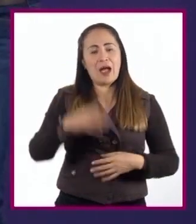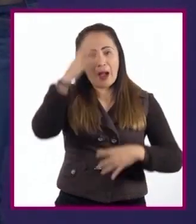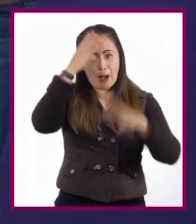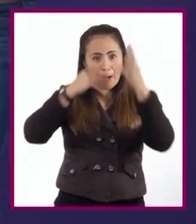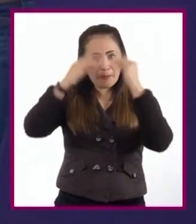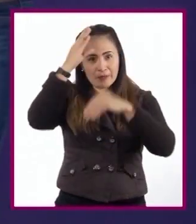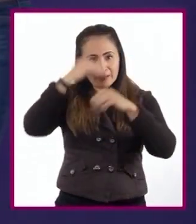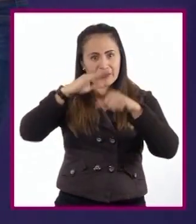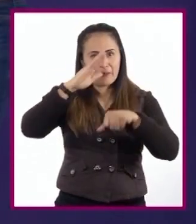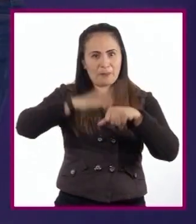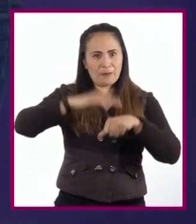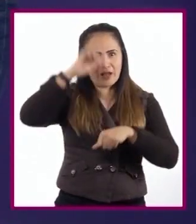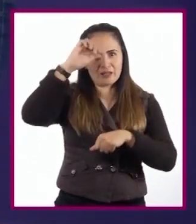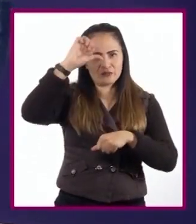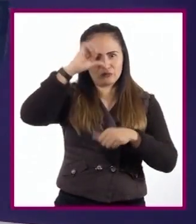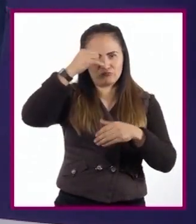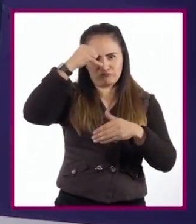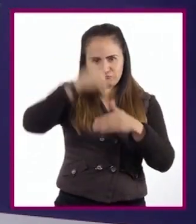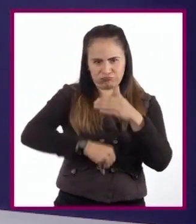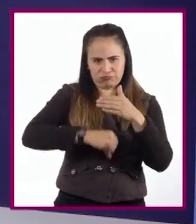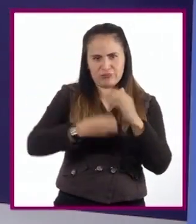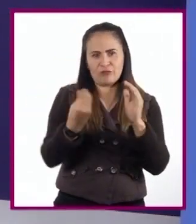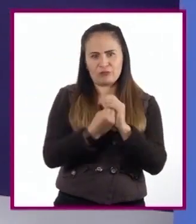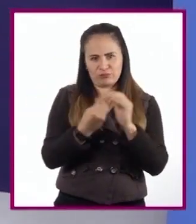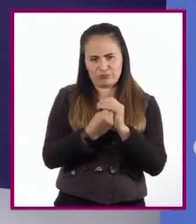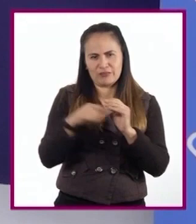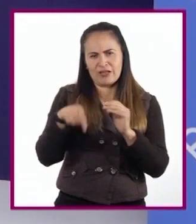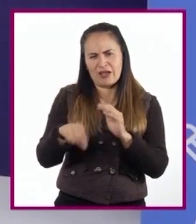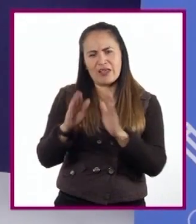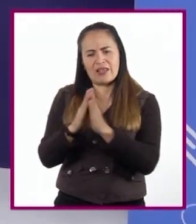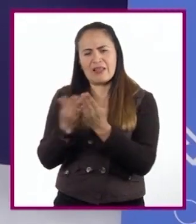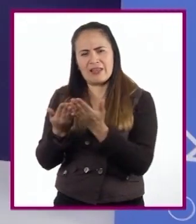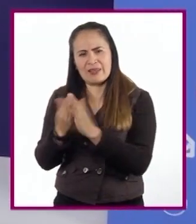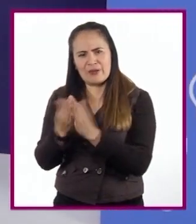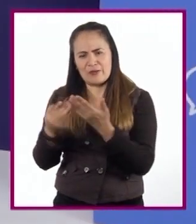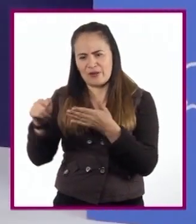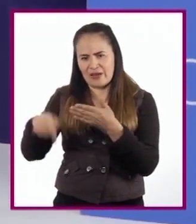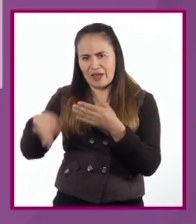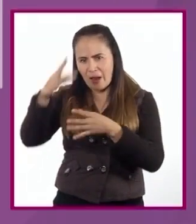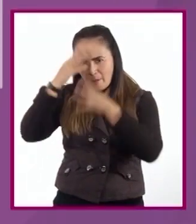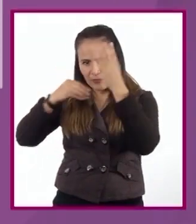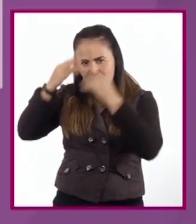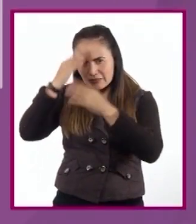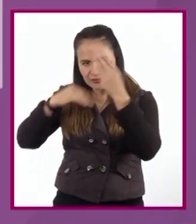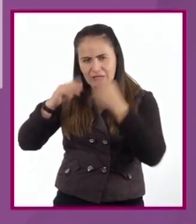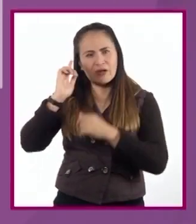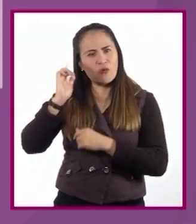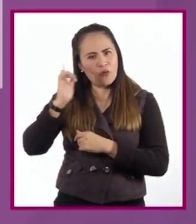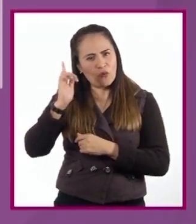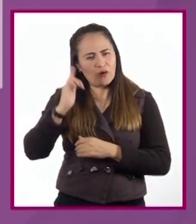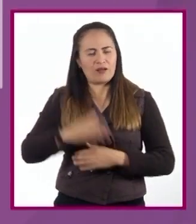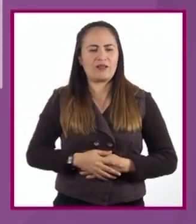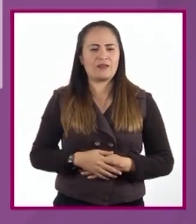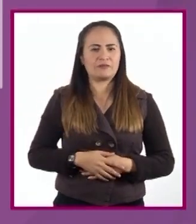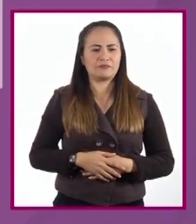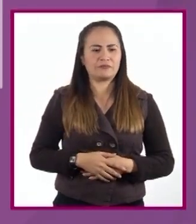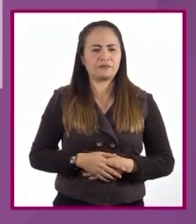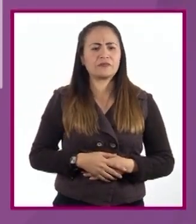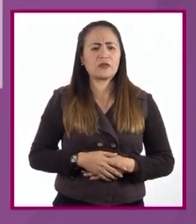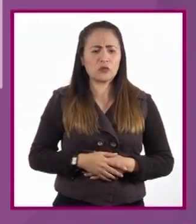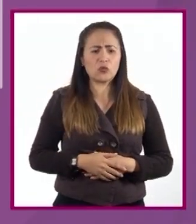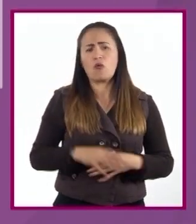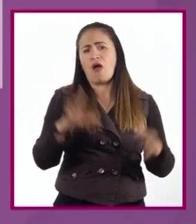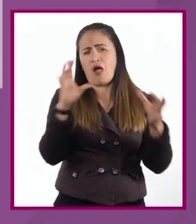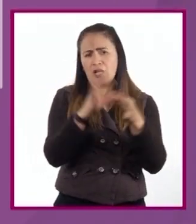durante esta sesión, consulten su libro de texto y localicen el aprendizaje esperado. Expresa de manera clara sus